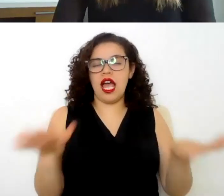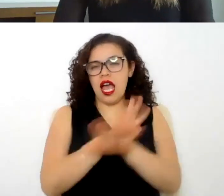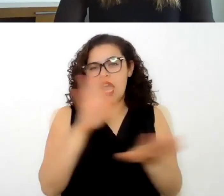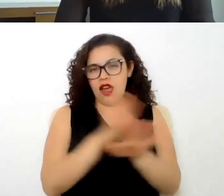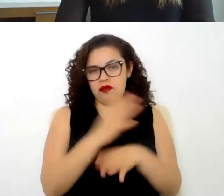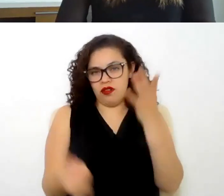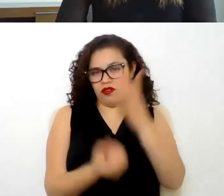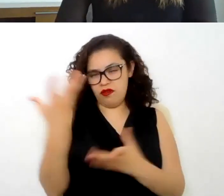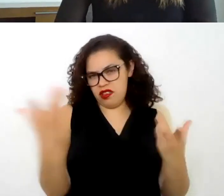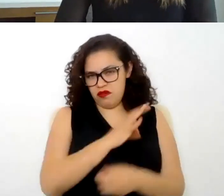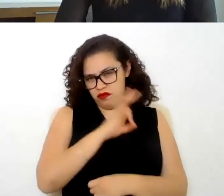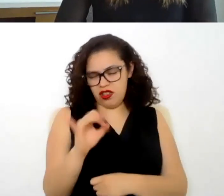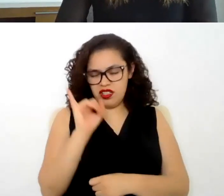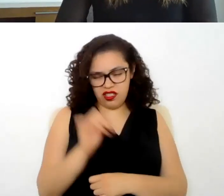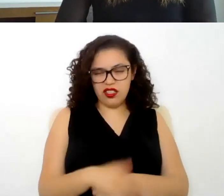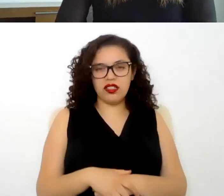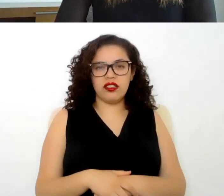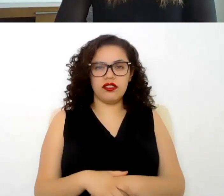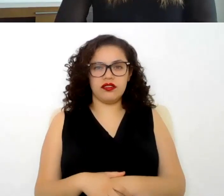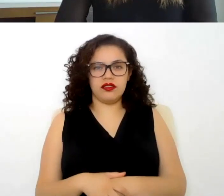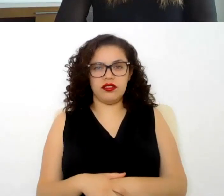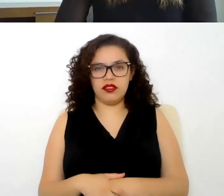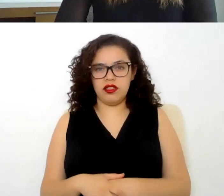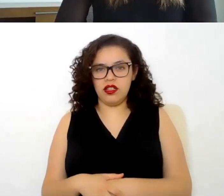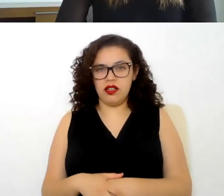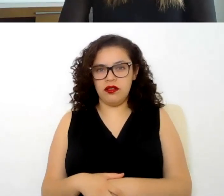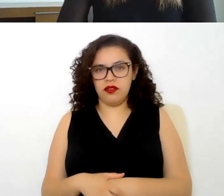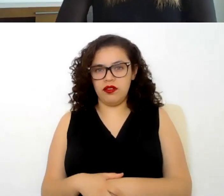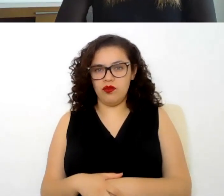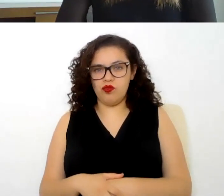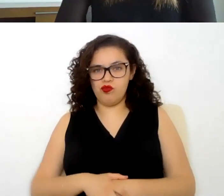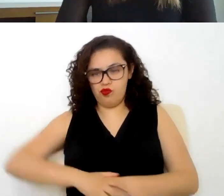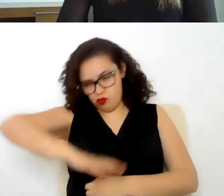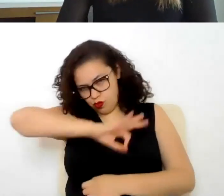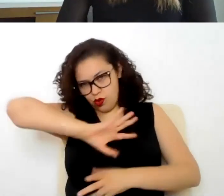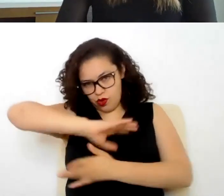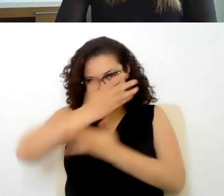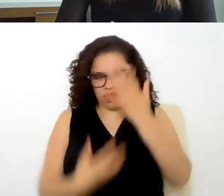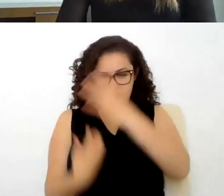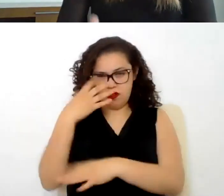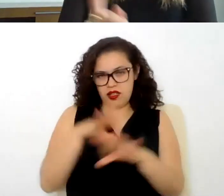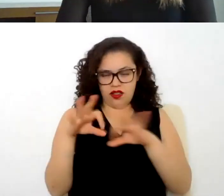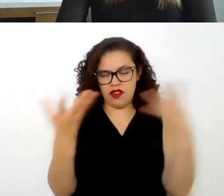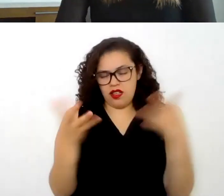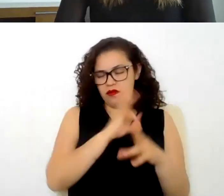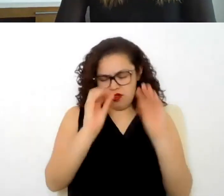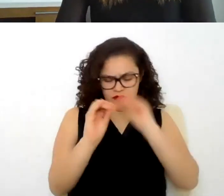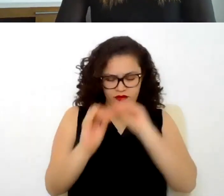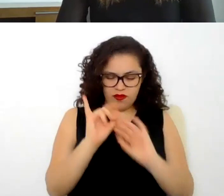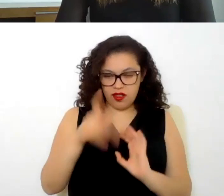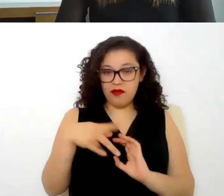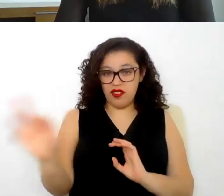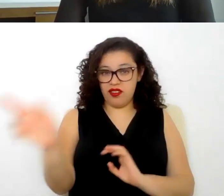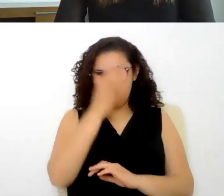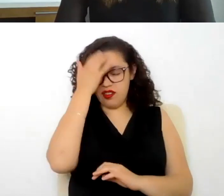se puede hacer se puede celebrar este un nuevo contrato de trabajo pero reconociendo la